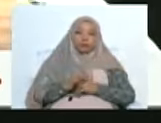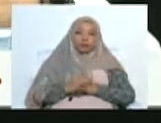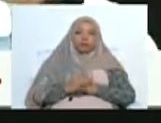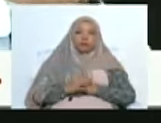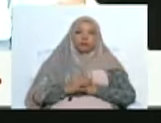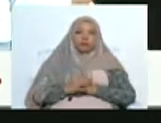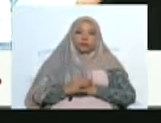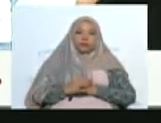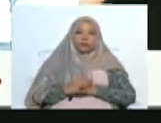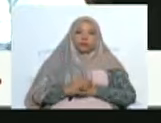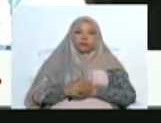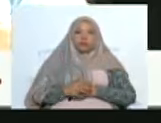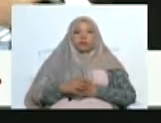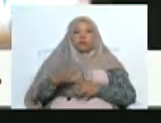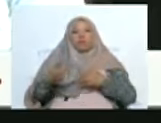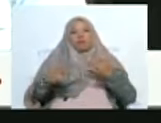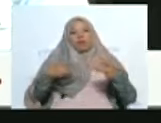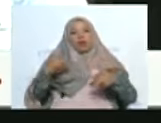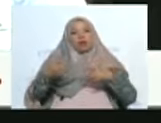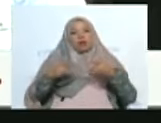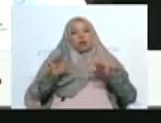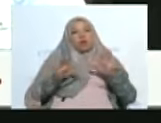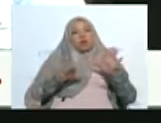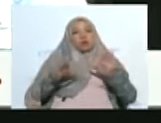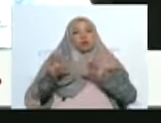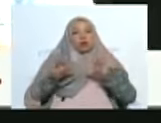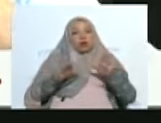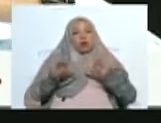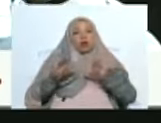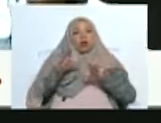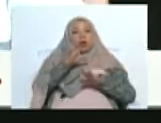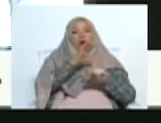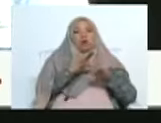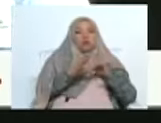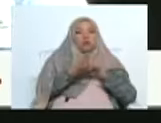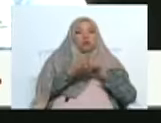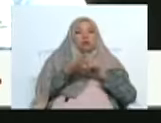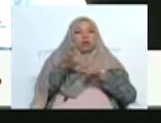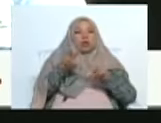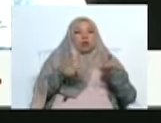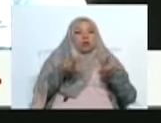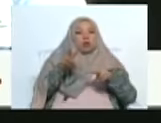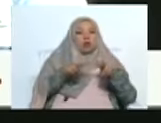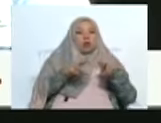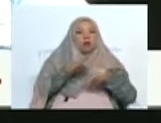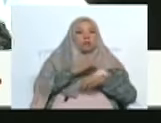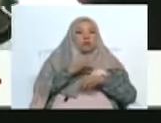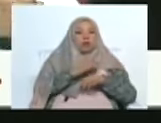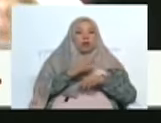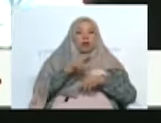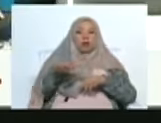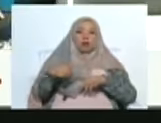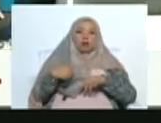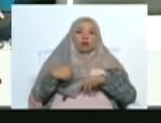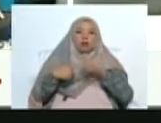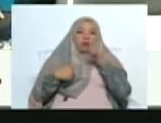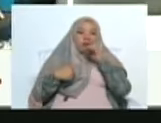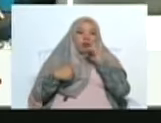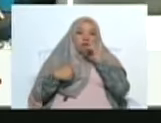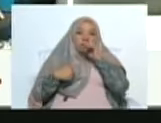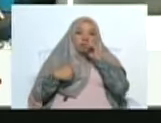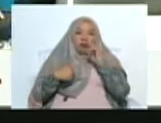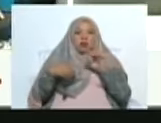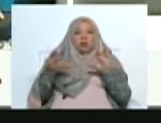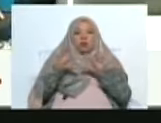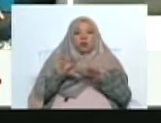Nosotros hacemos actividades turísticas y debe haber presencia cultural, expresiones propias de los espacios donde estemos